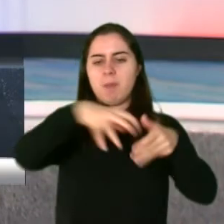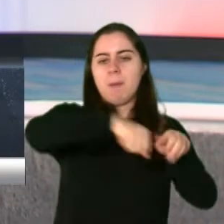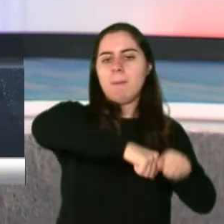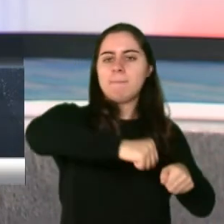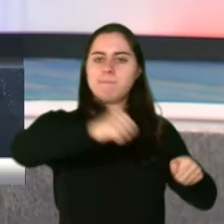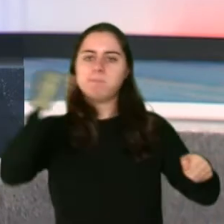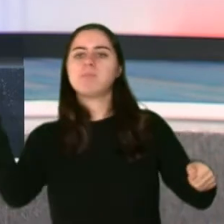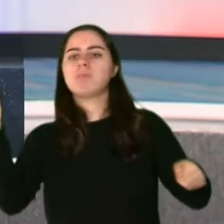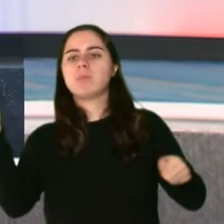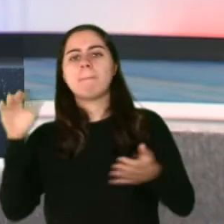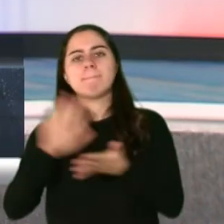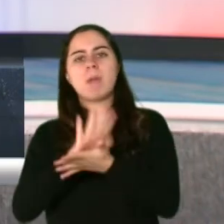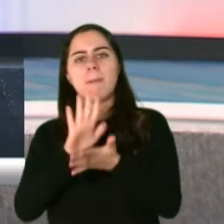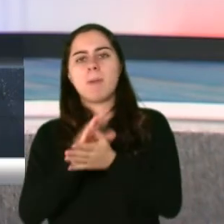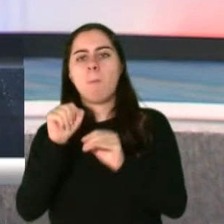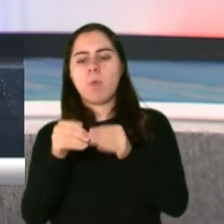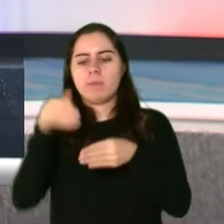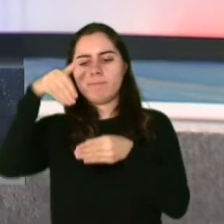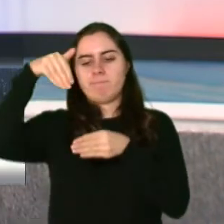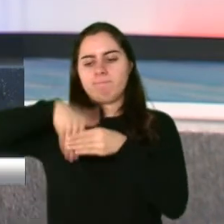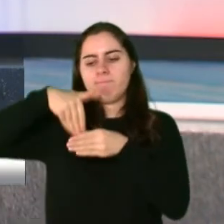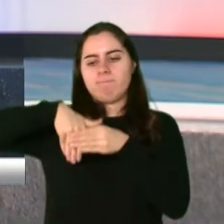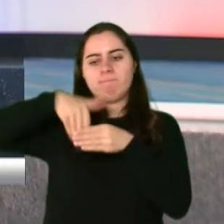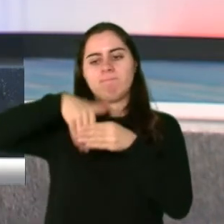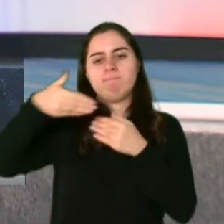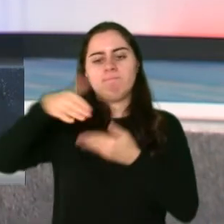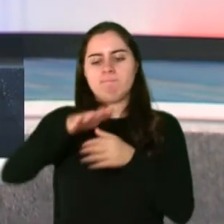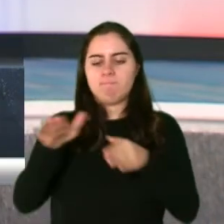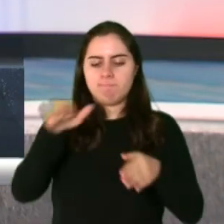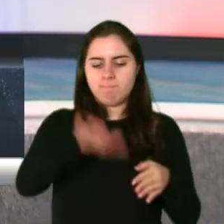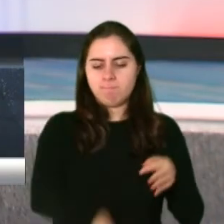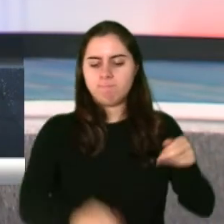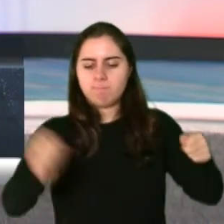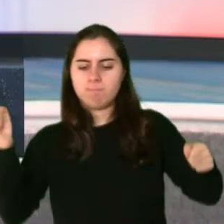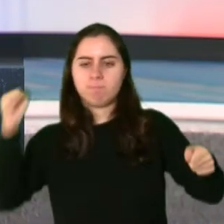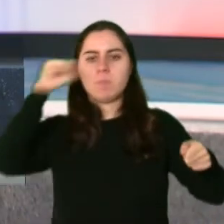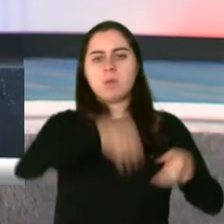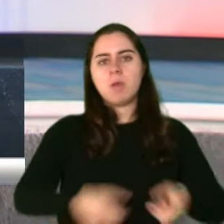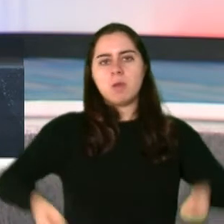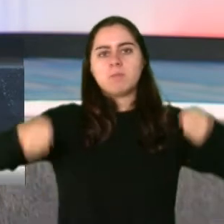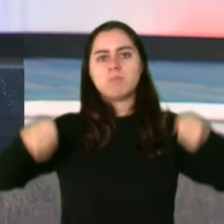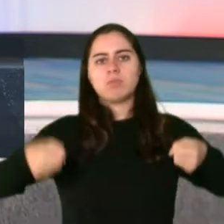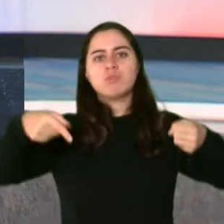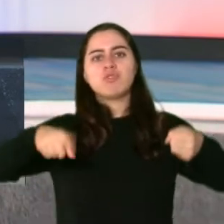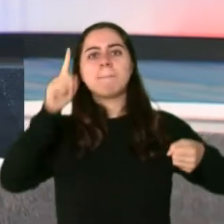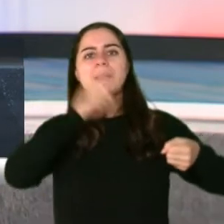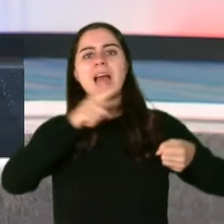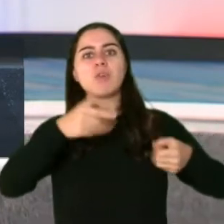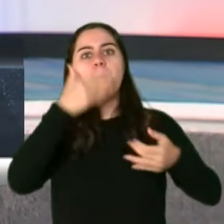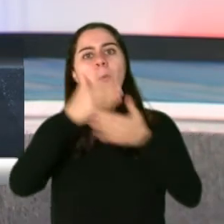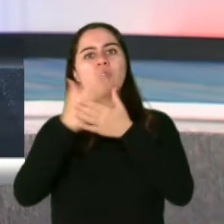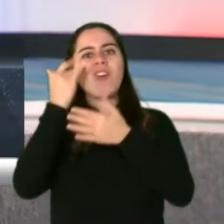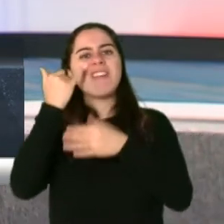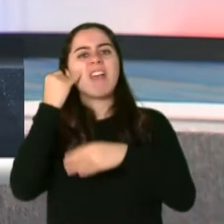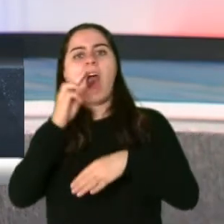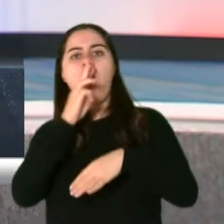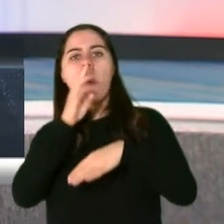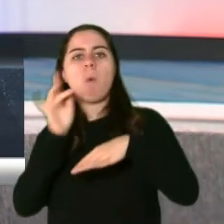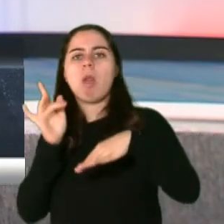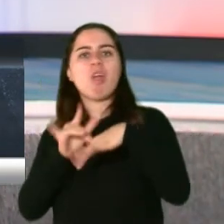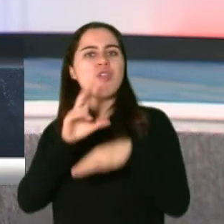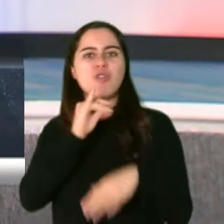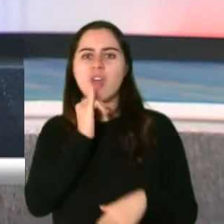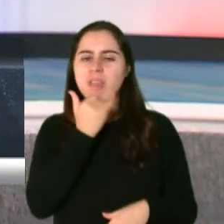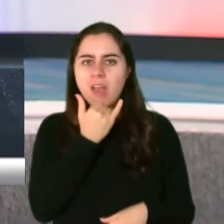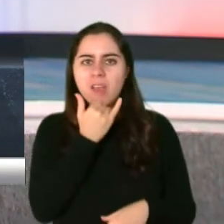También si conoces personas de confianza, familiares, amigos o vecinos, a quien les puedas confiar estos documentos, que te los puedan conservar, por